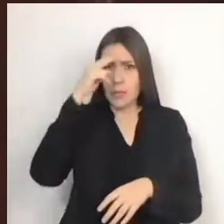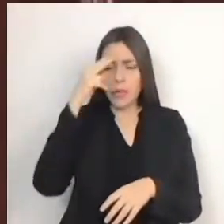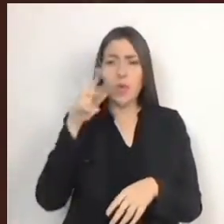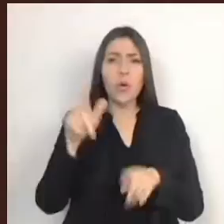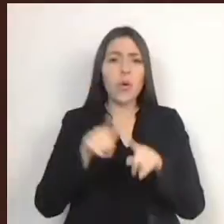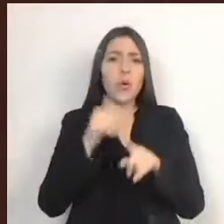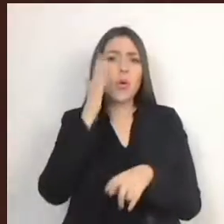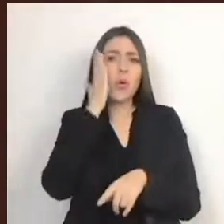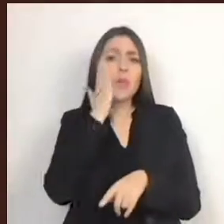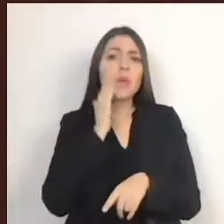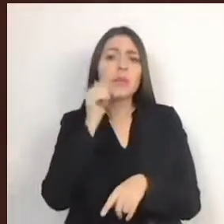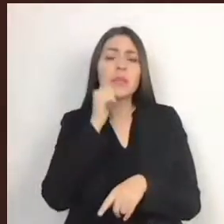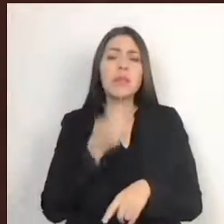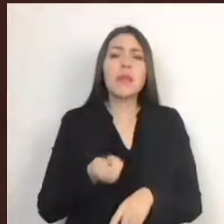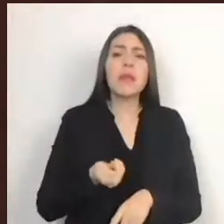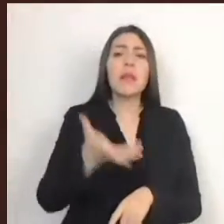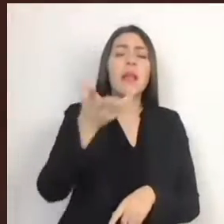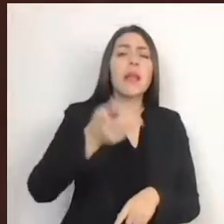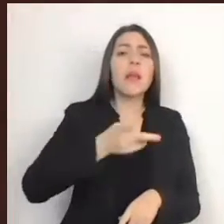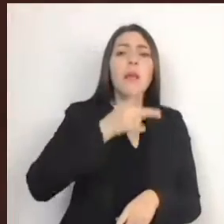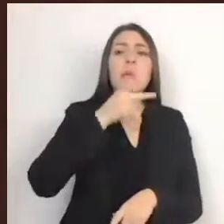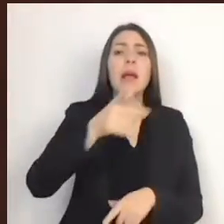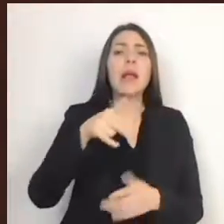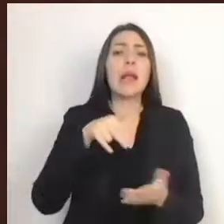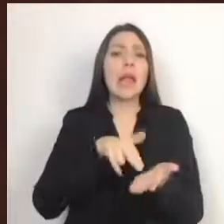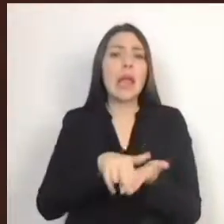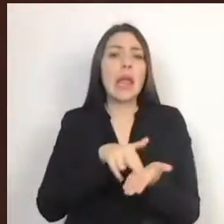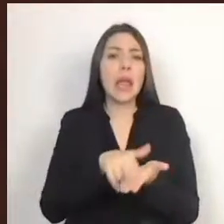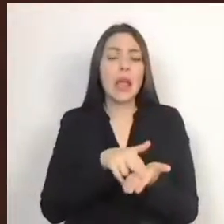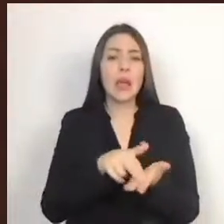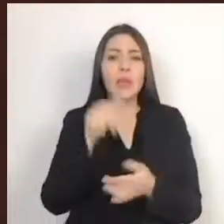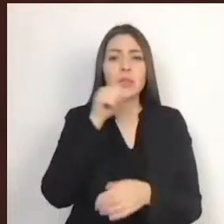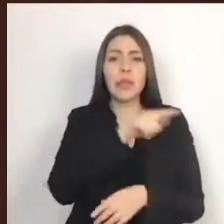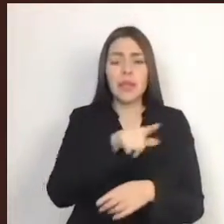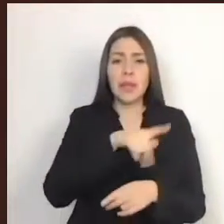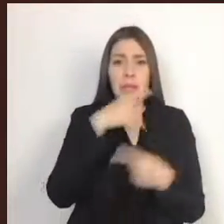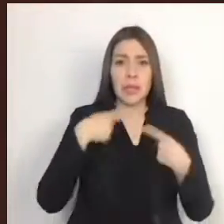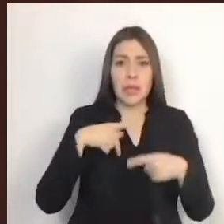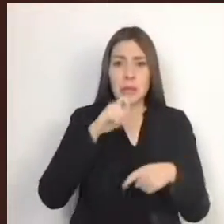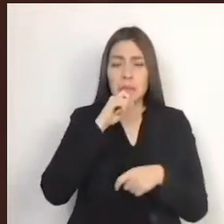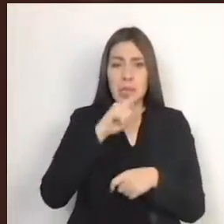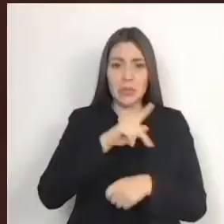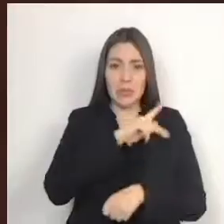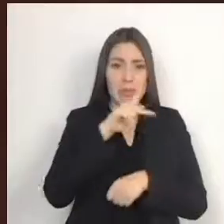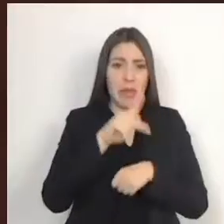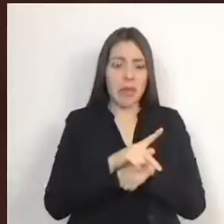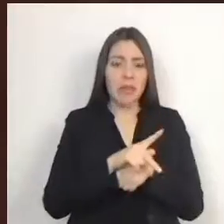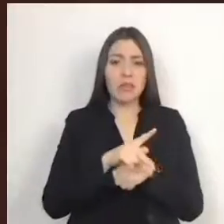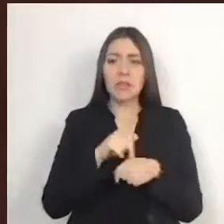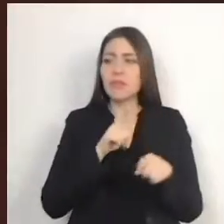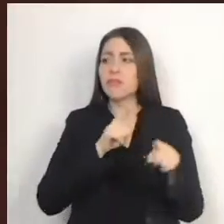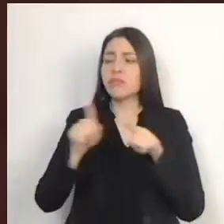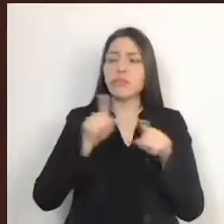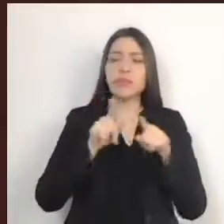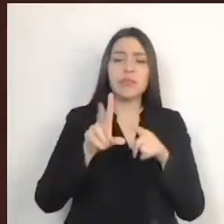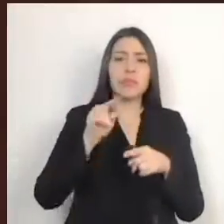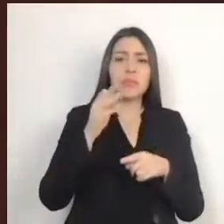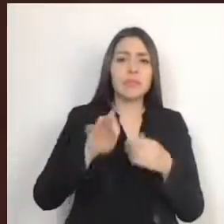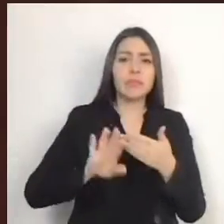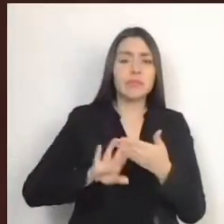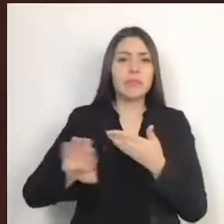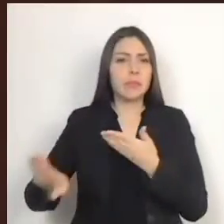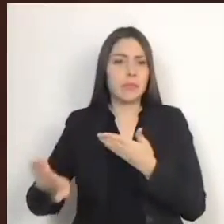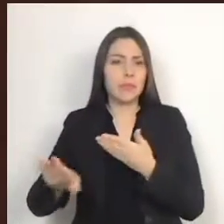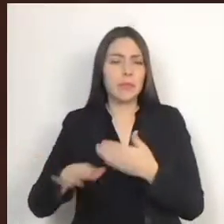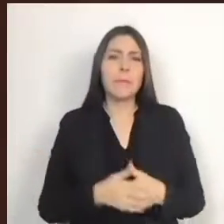llamados negros y son despreciados por sus propios conacionales. Erróneamente se concibe como en tiempos